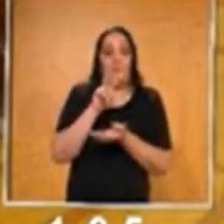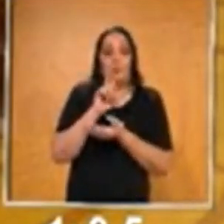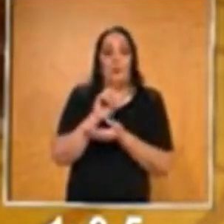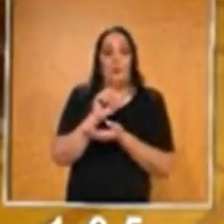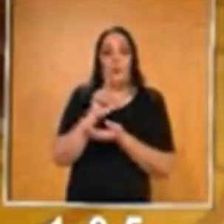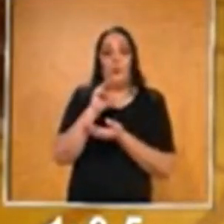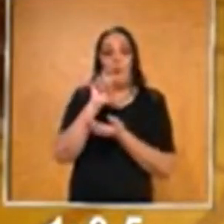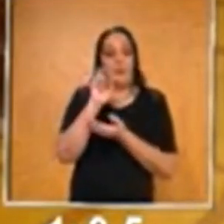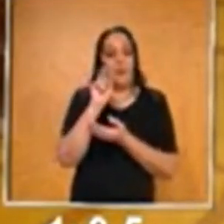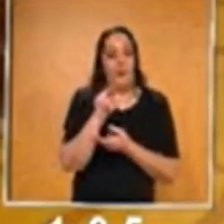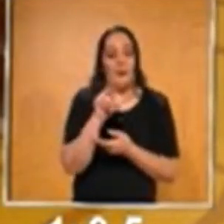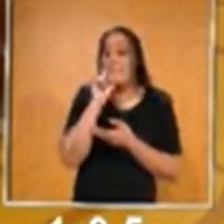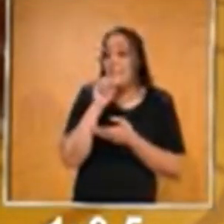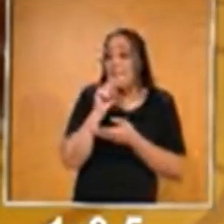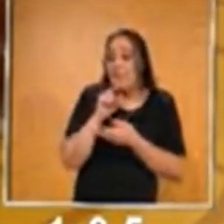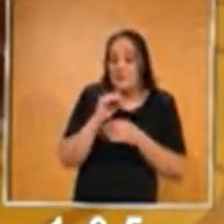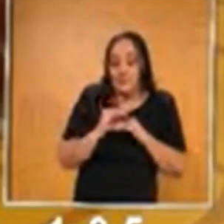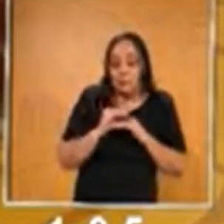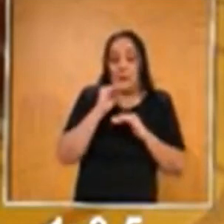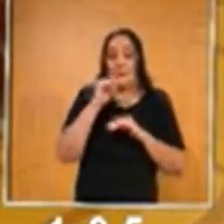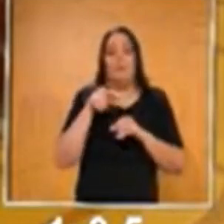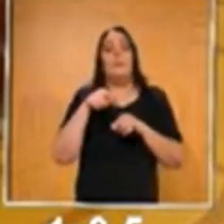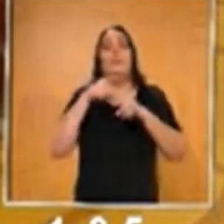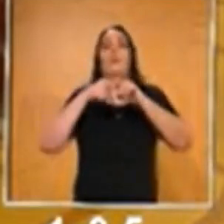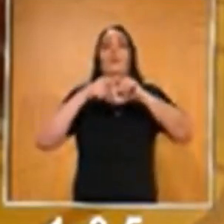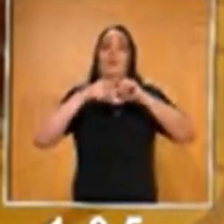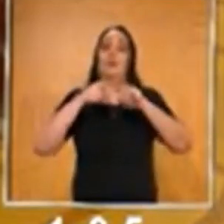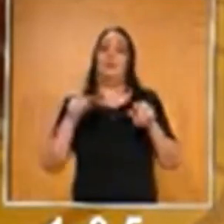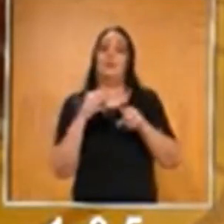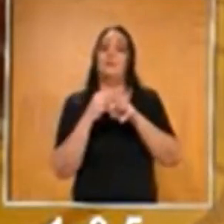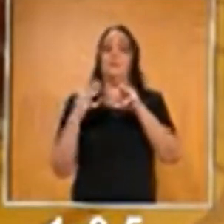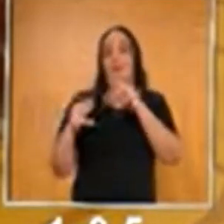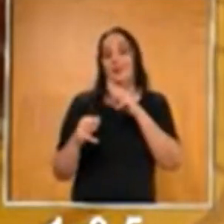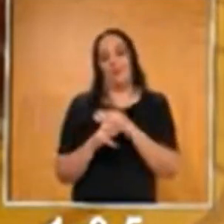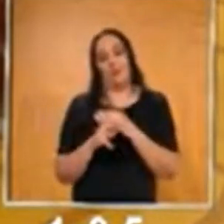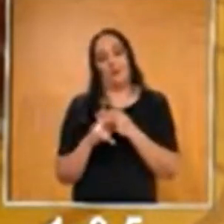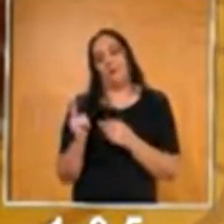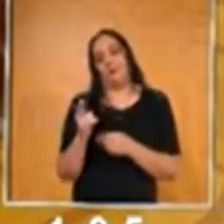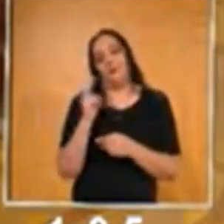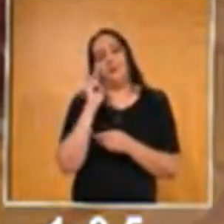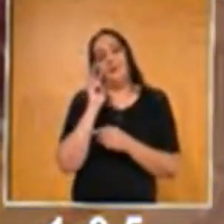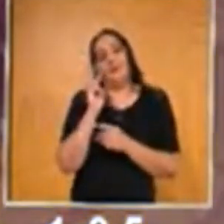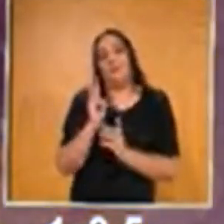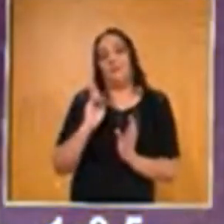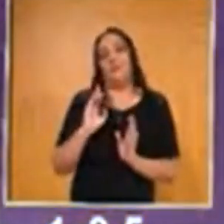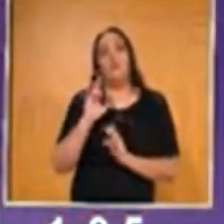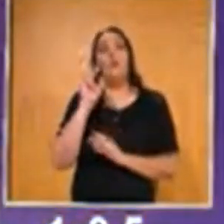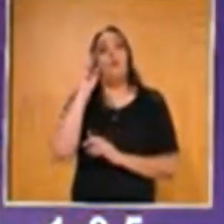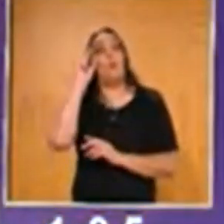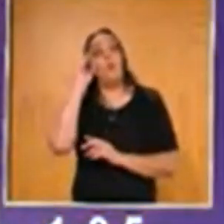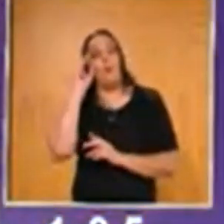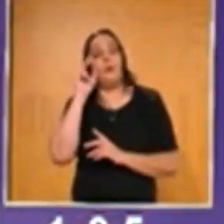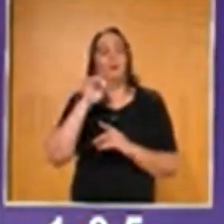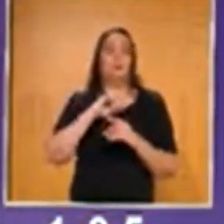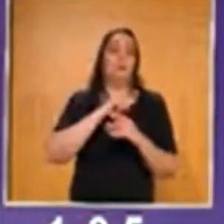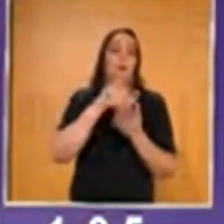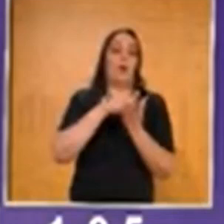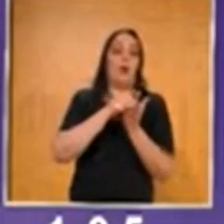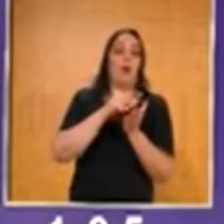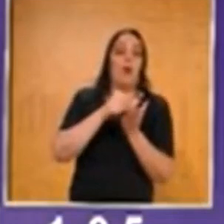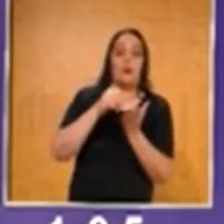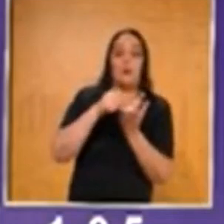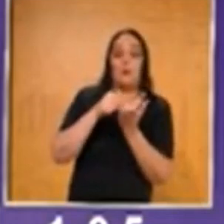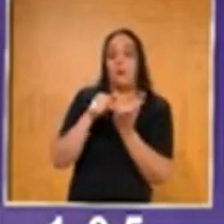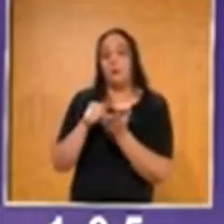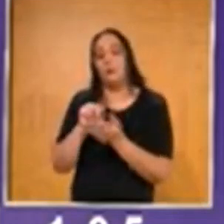vasito, pero son diferentes materiales. Como ya lo mencionó el maestro, en un vasito tenemos uvas, en un vasito arroz, en